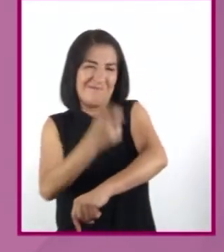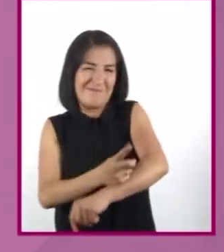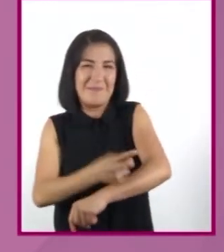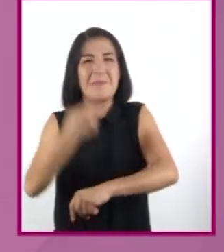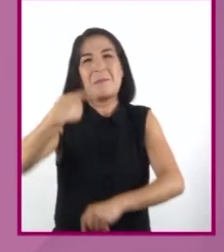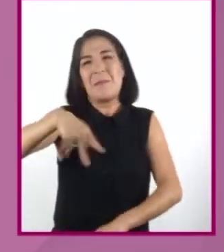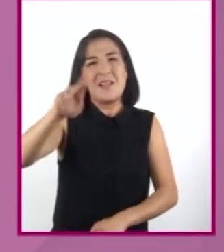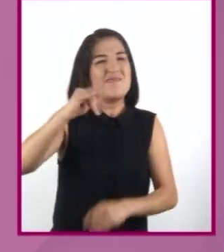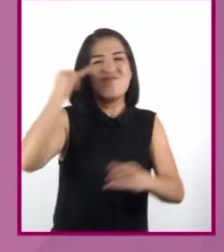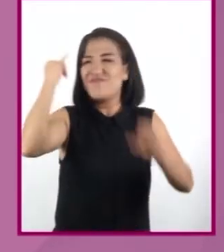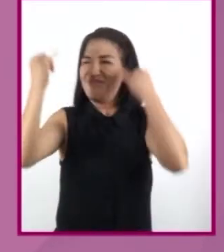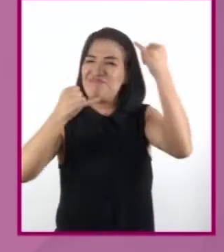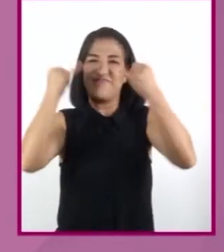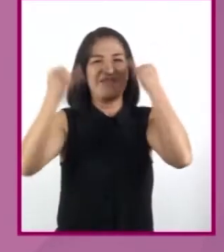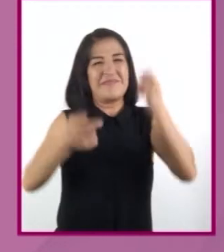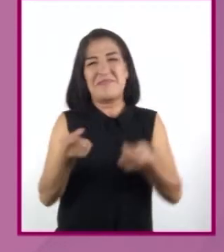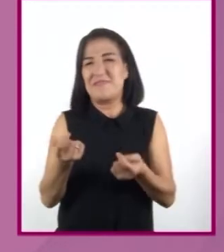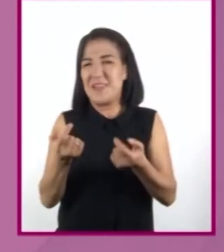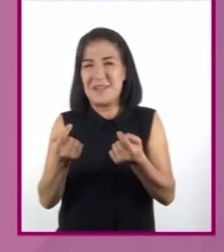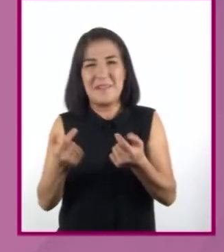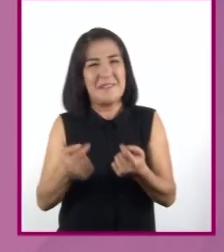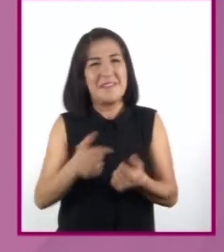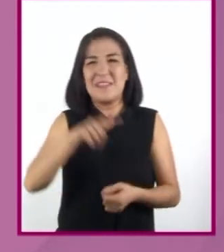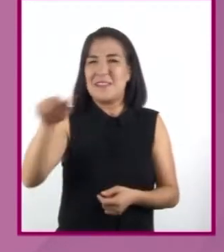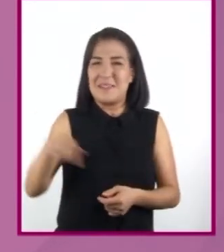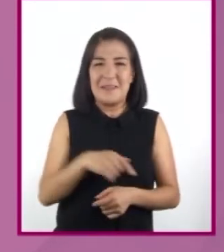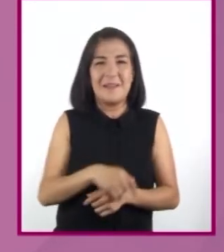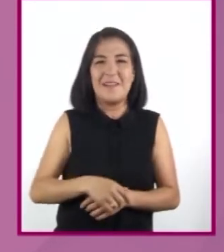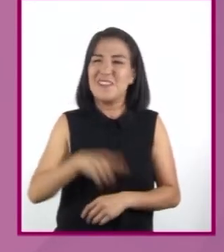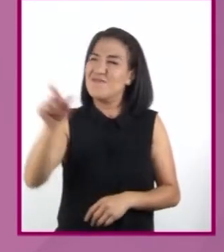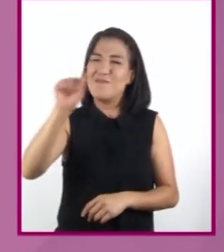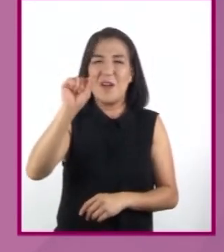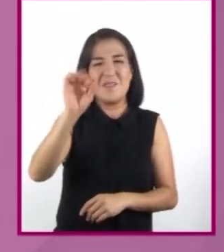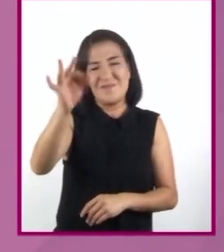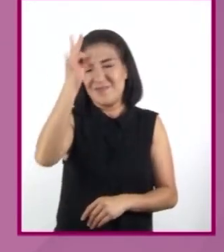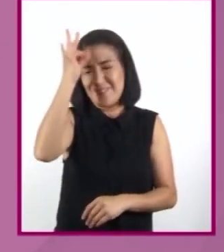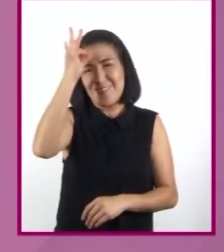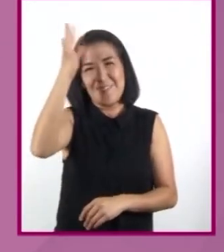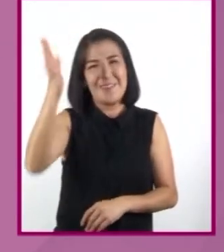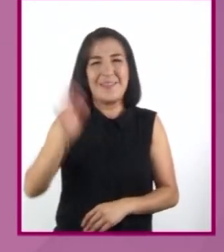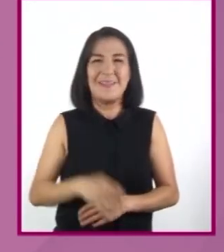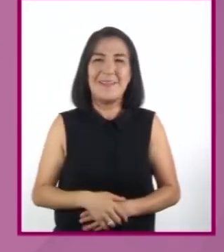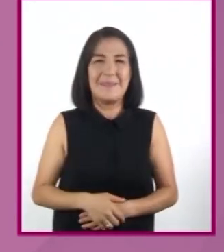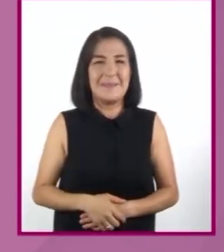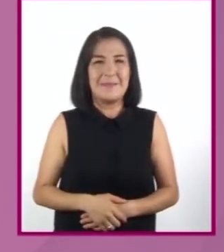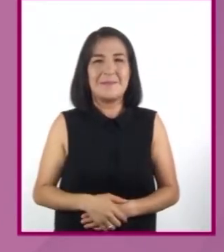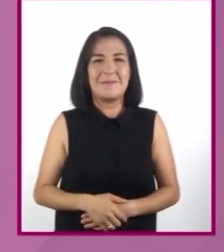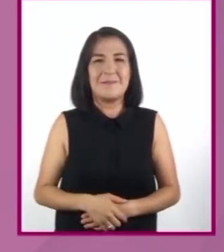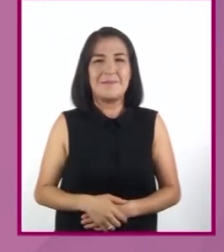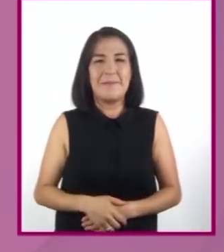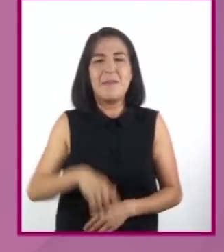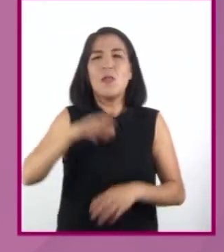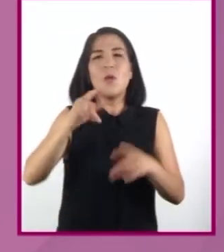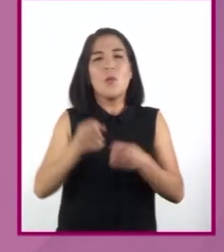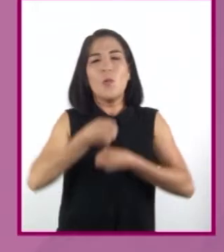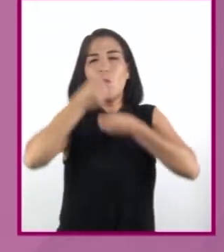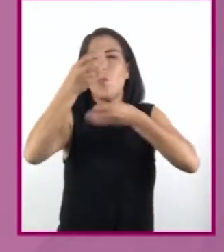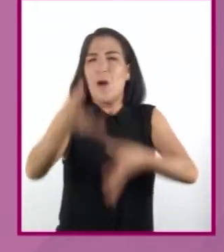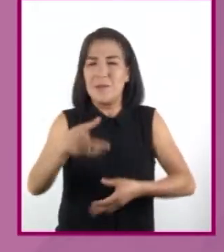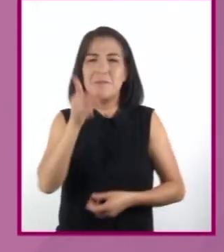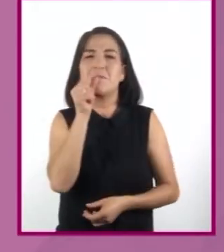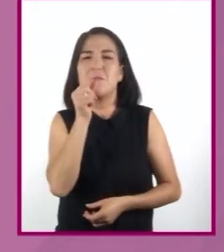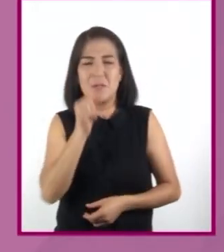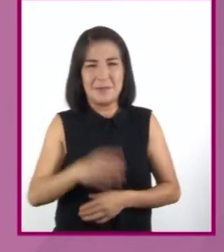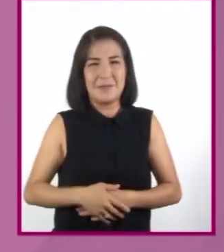muy poca imaginación y hasta cierto punto topes. Regresando al tema, el cuento policíaco.